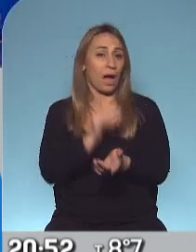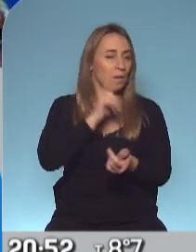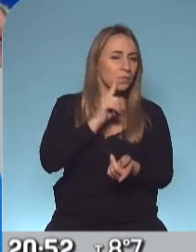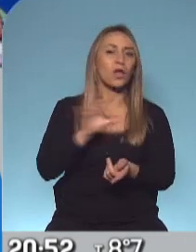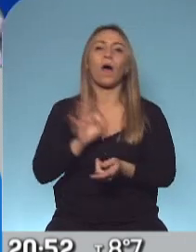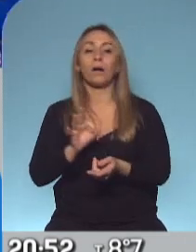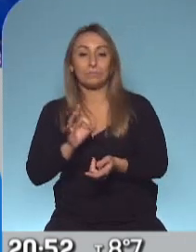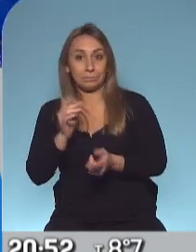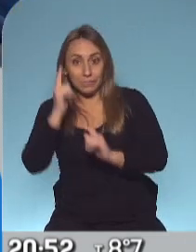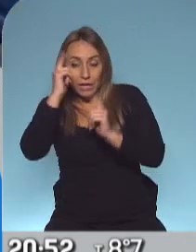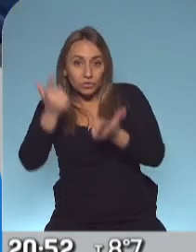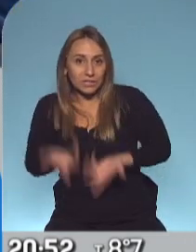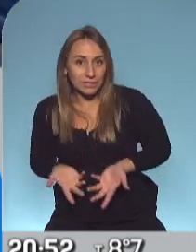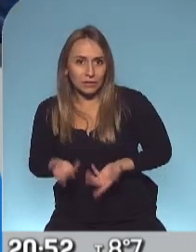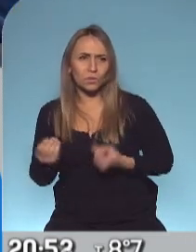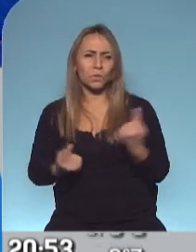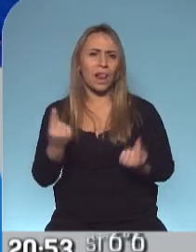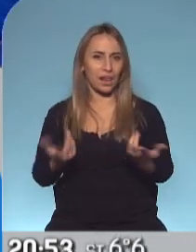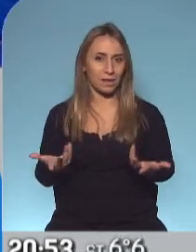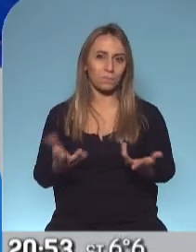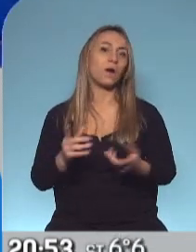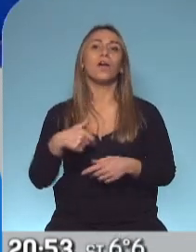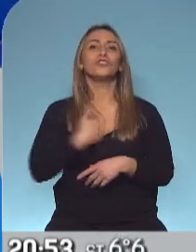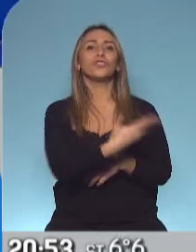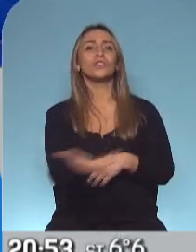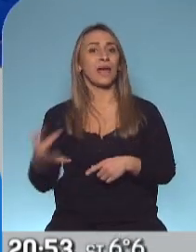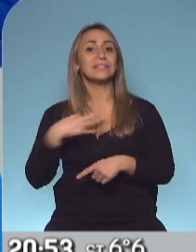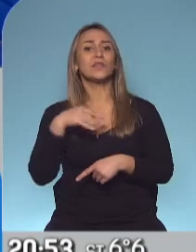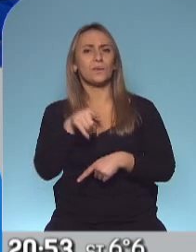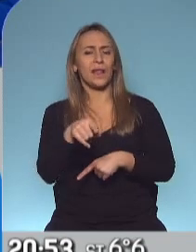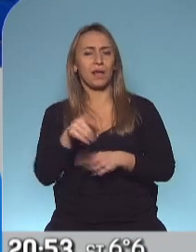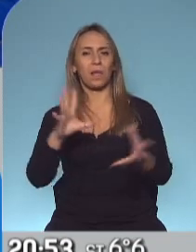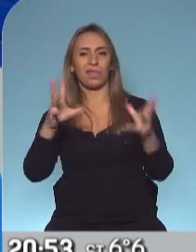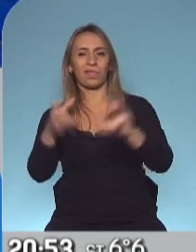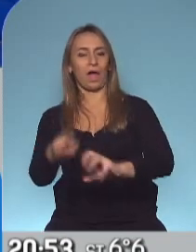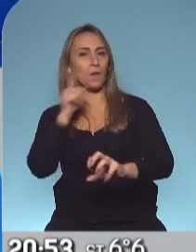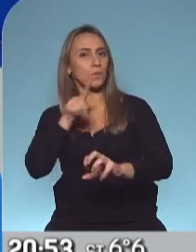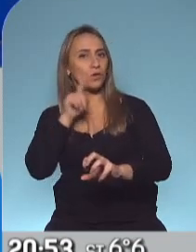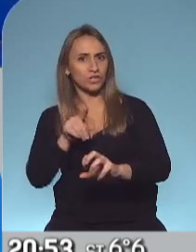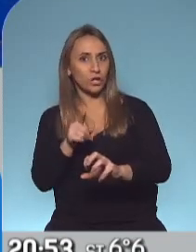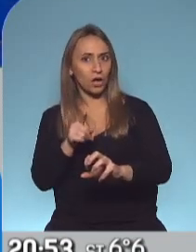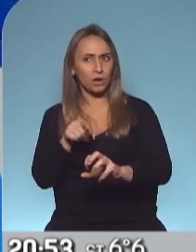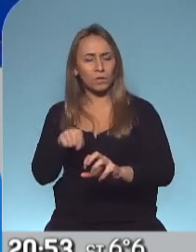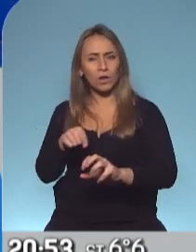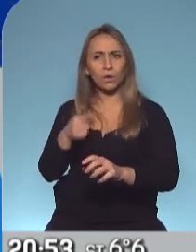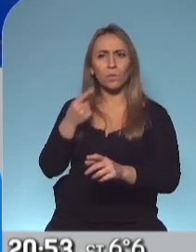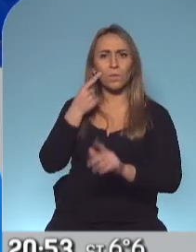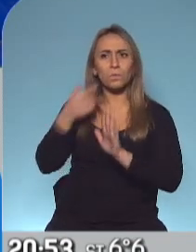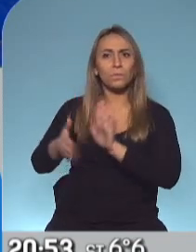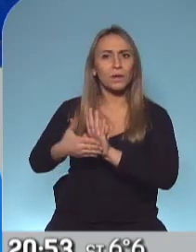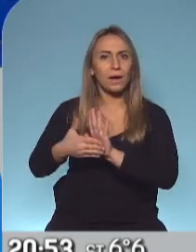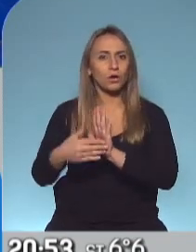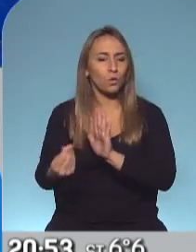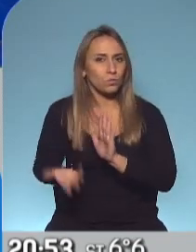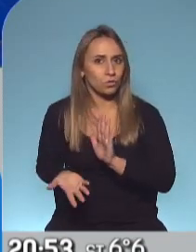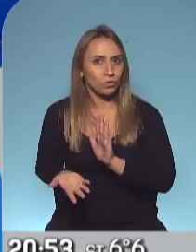claramente causar error o lo adrede Claro, causar un daño a la población civil y en el caso de que haya sido intencional, ¿cómo se muestra? ¿Cómo que ha demostrado